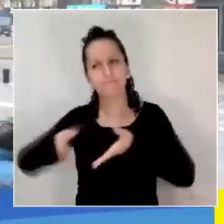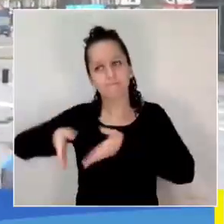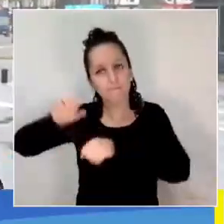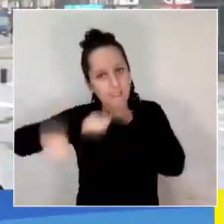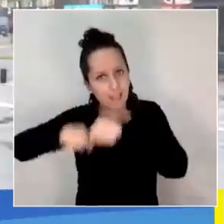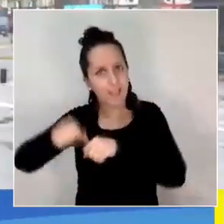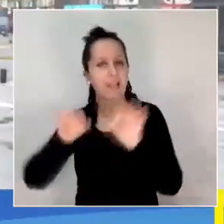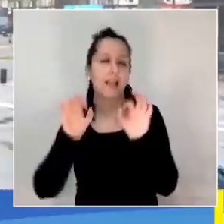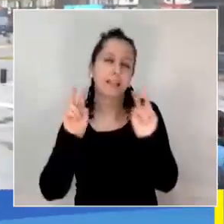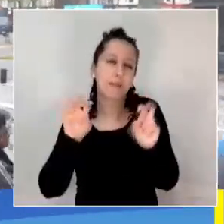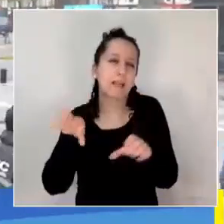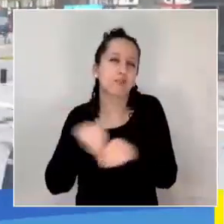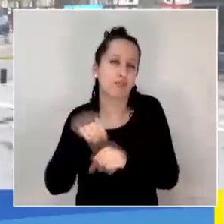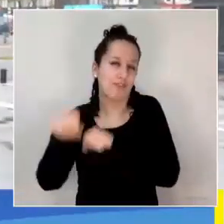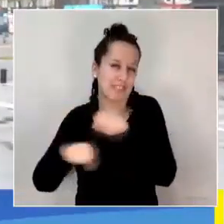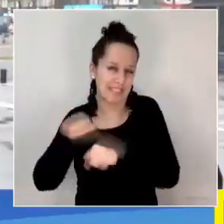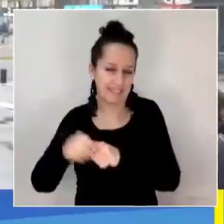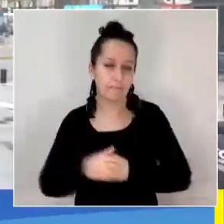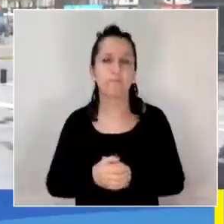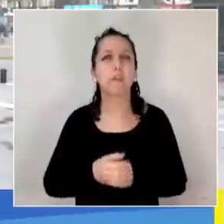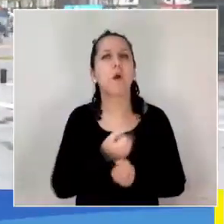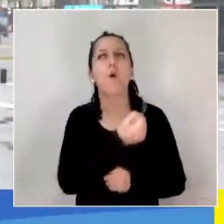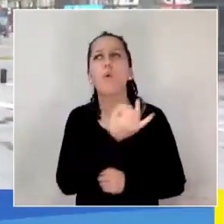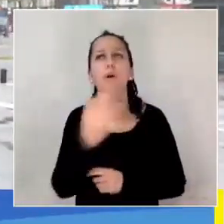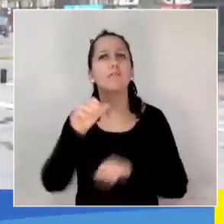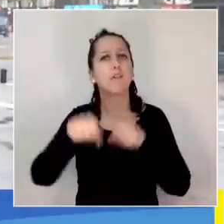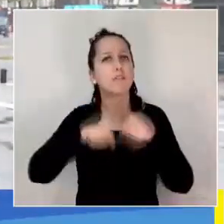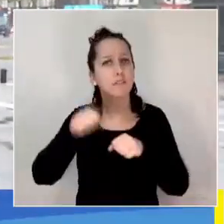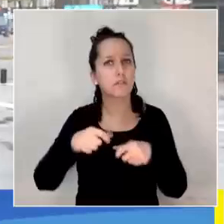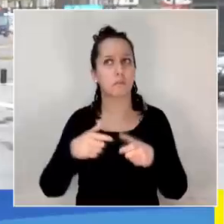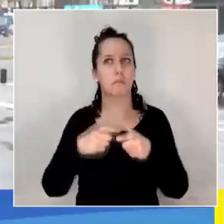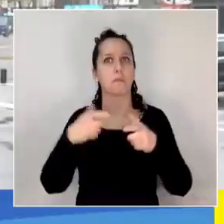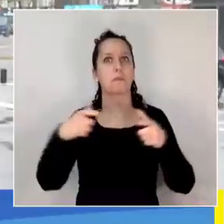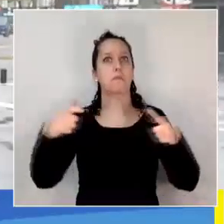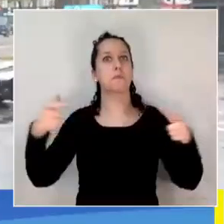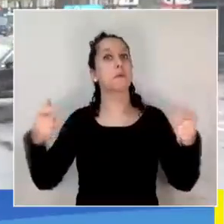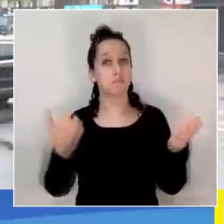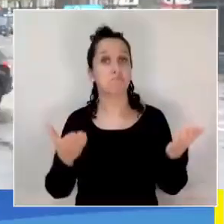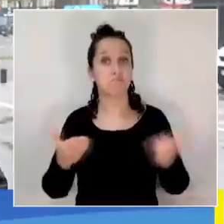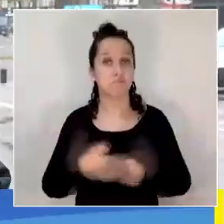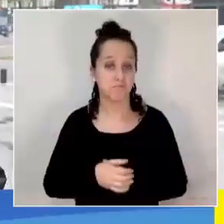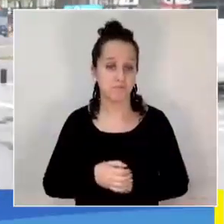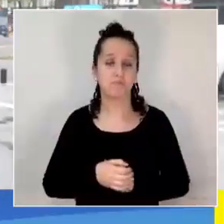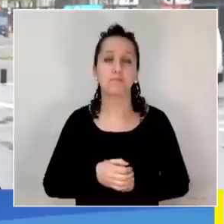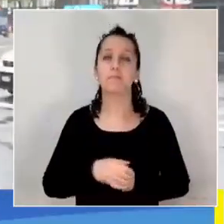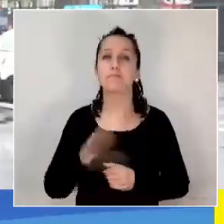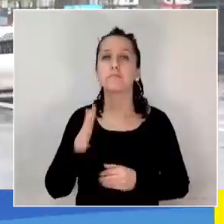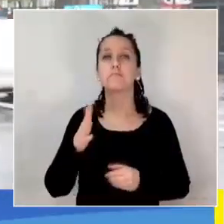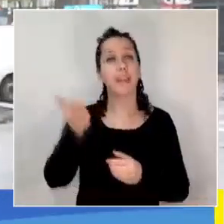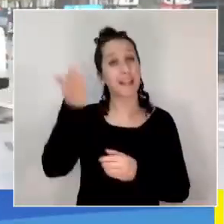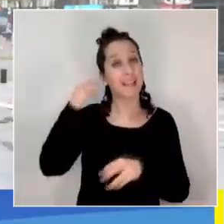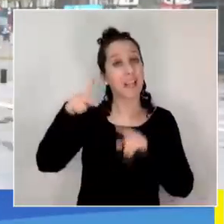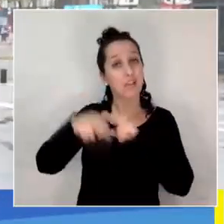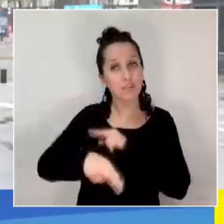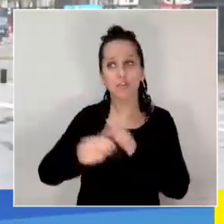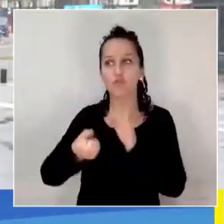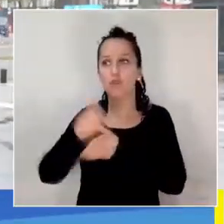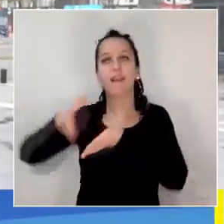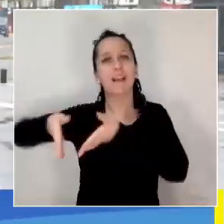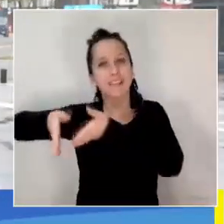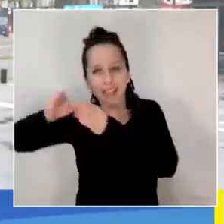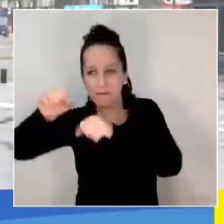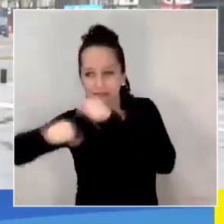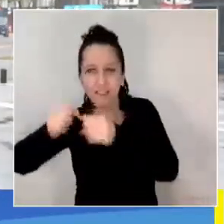Ejemplo de ello también es la cantidad de ciclistas que ha ido notoriamente en aumento, sobre todo desde la inauguración de las nuevas